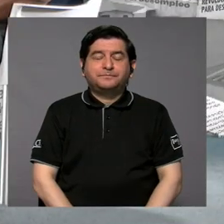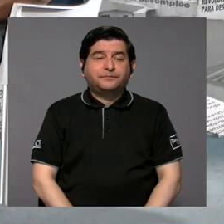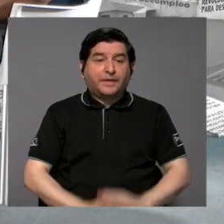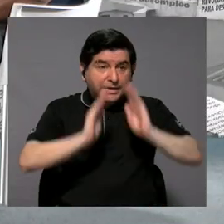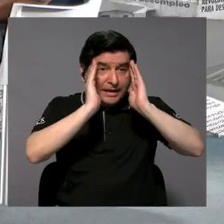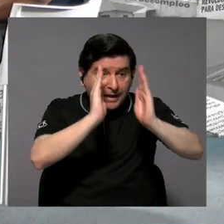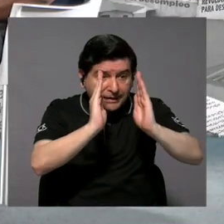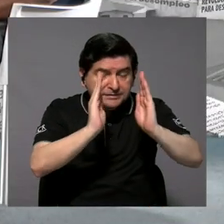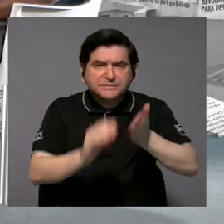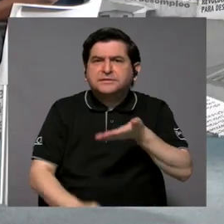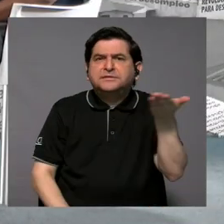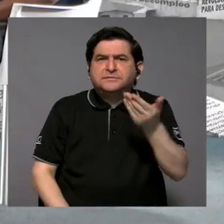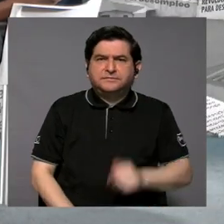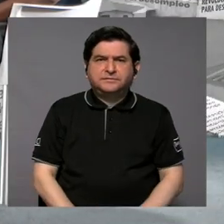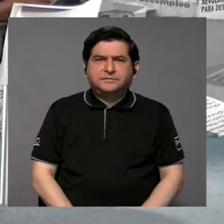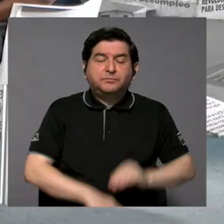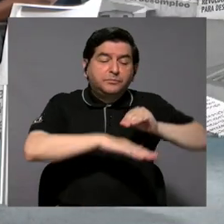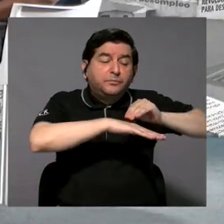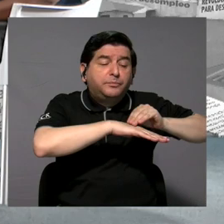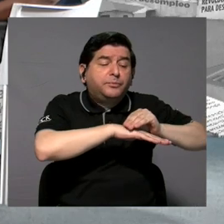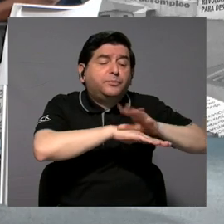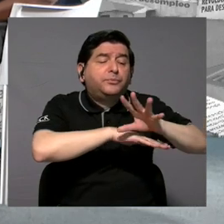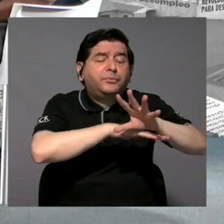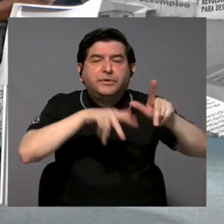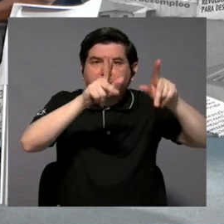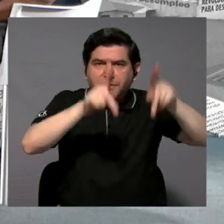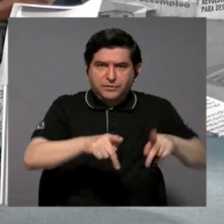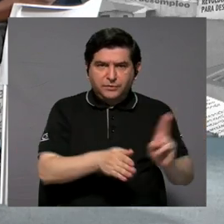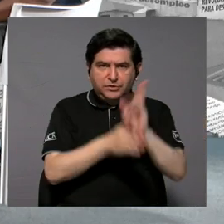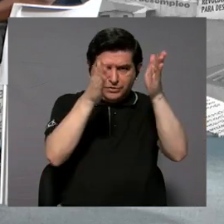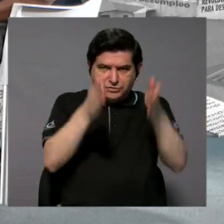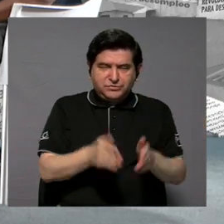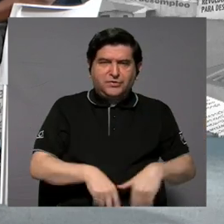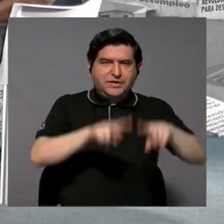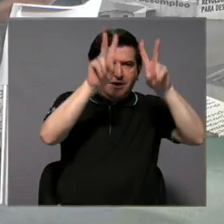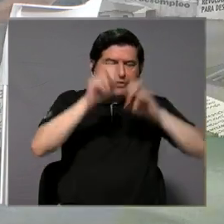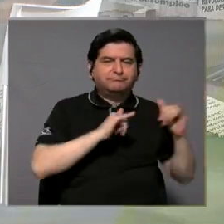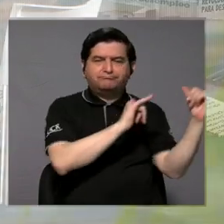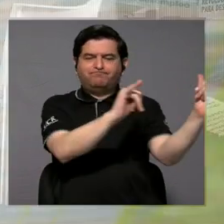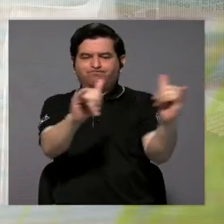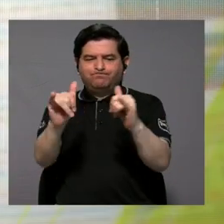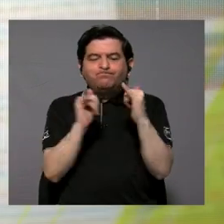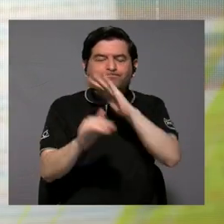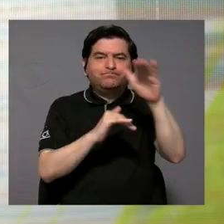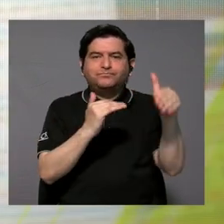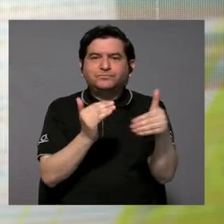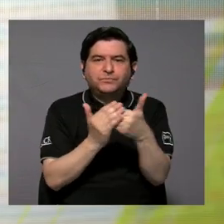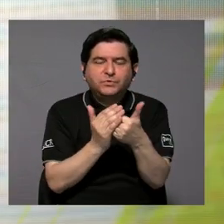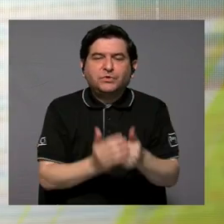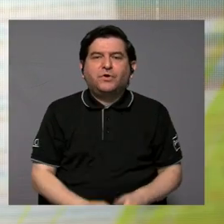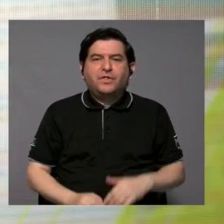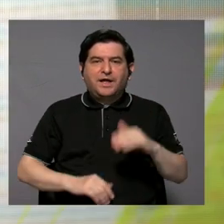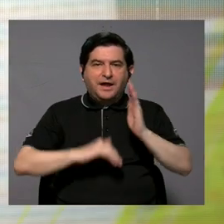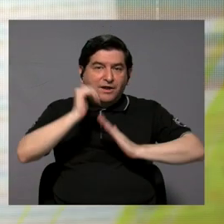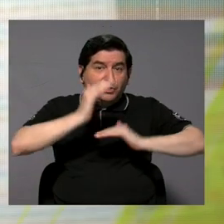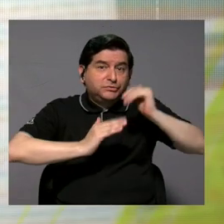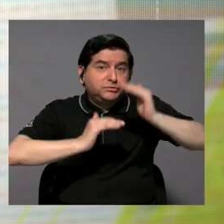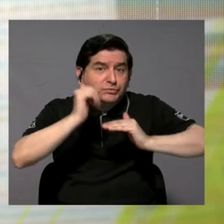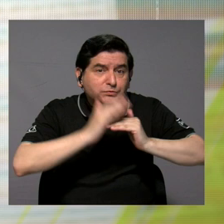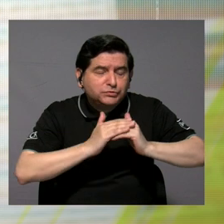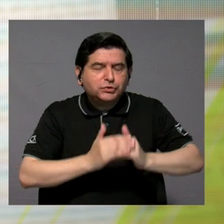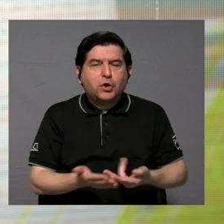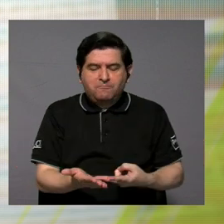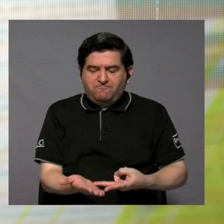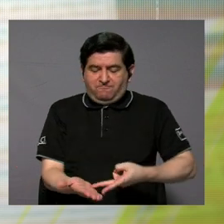está dirigido precisamente a orientar a las personas usuarias de pruebas estandarizadas en torno a la construcción,